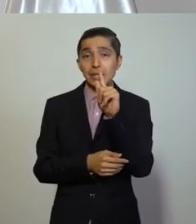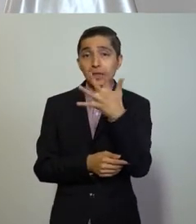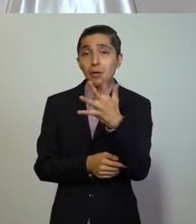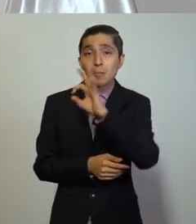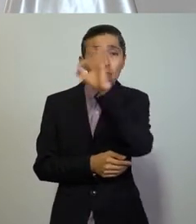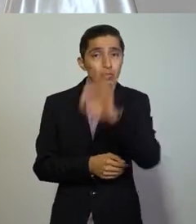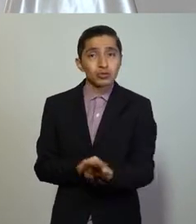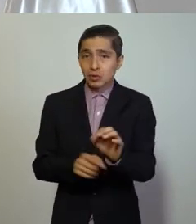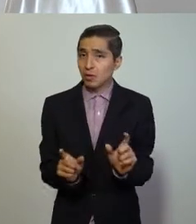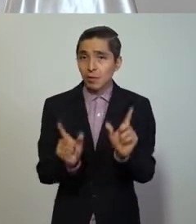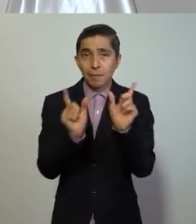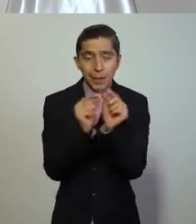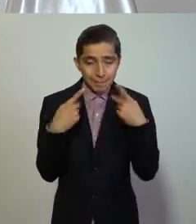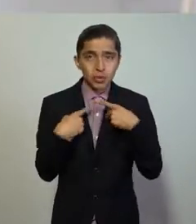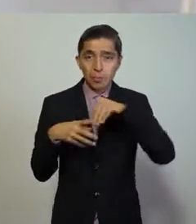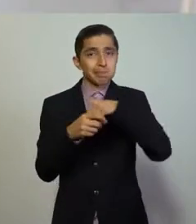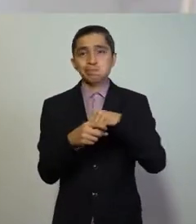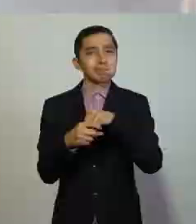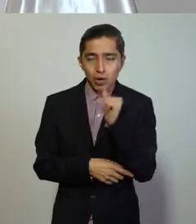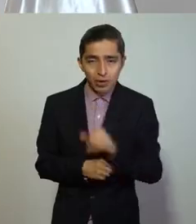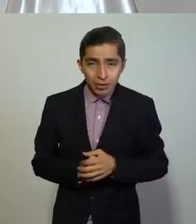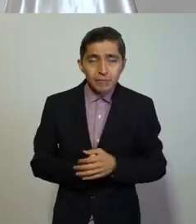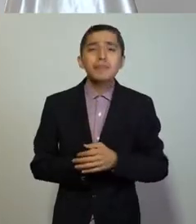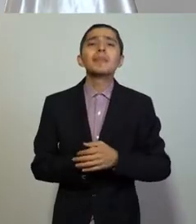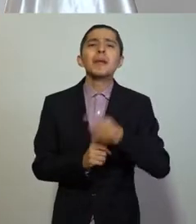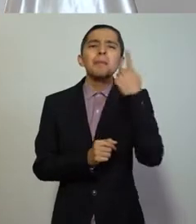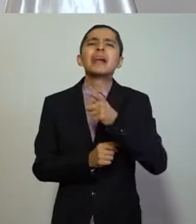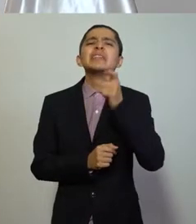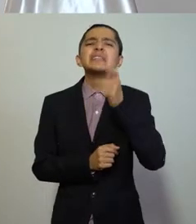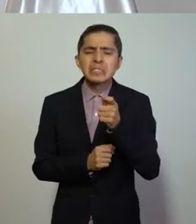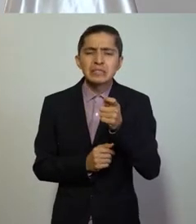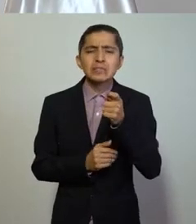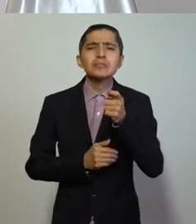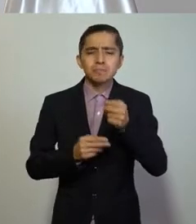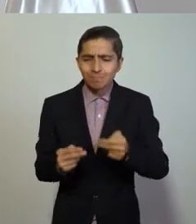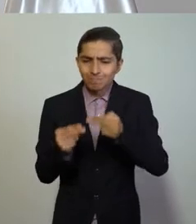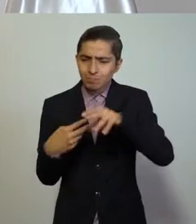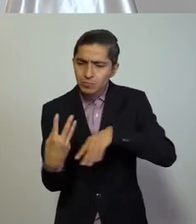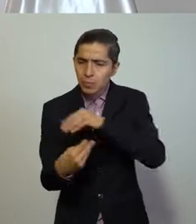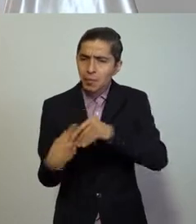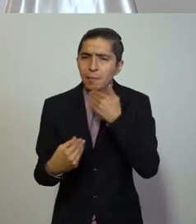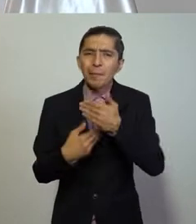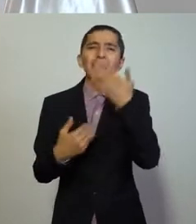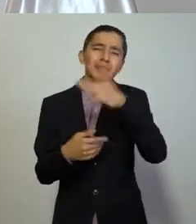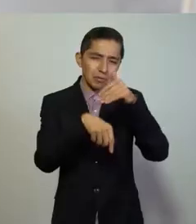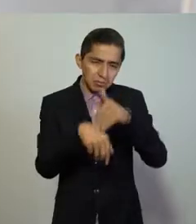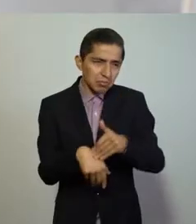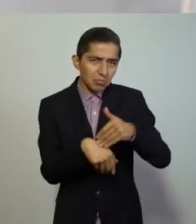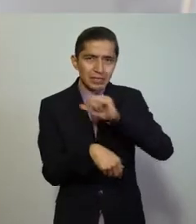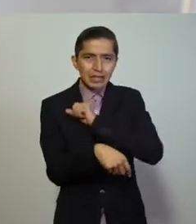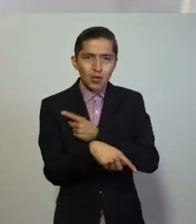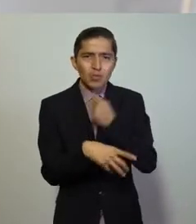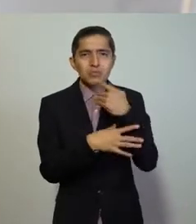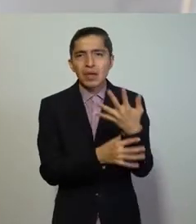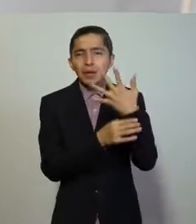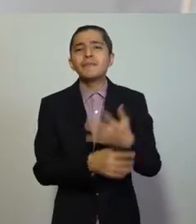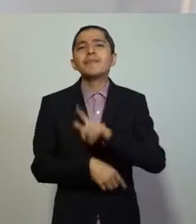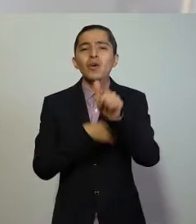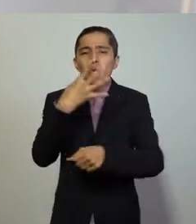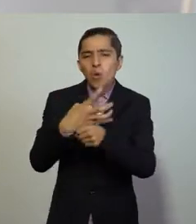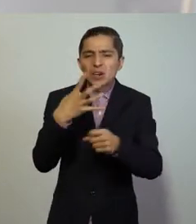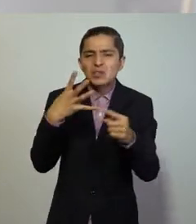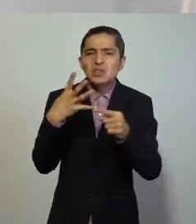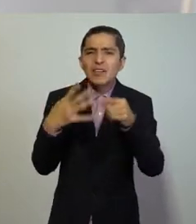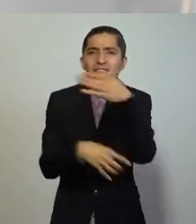% de su capacidad para poder mantener las medidas sanitarias que ya conocemos. Y finalmente, la cuarta,